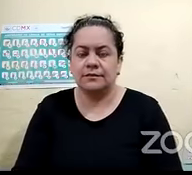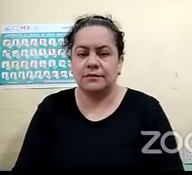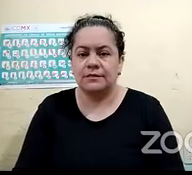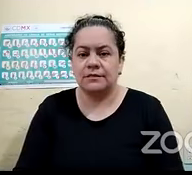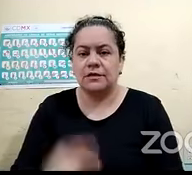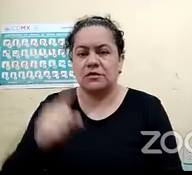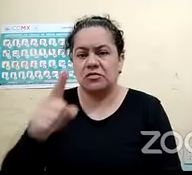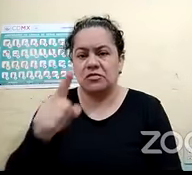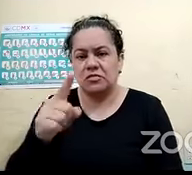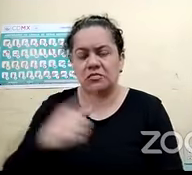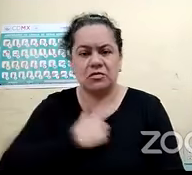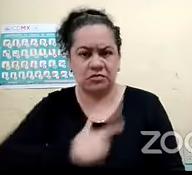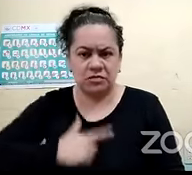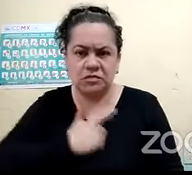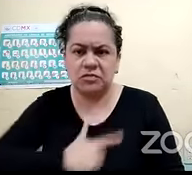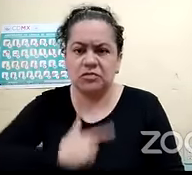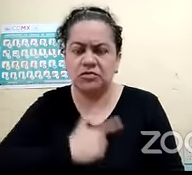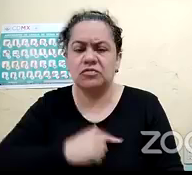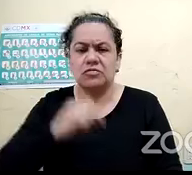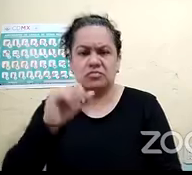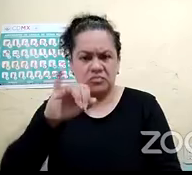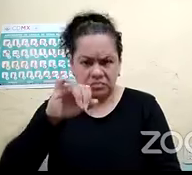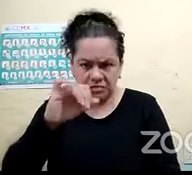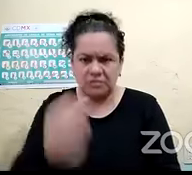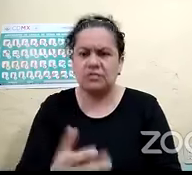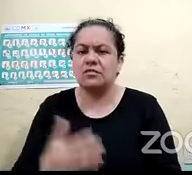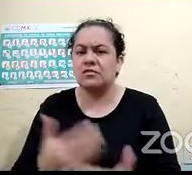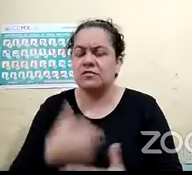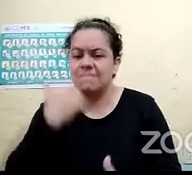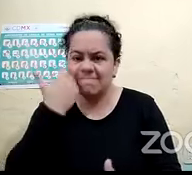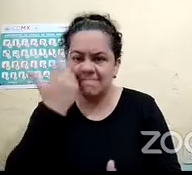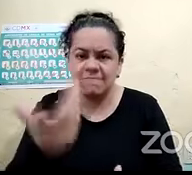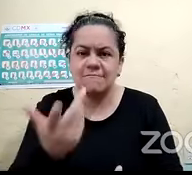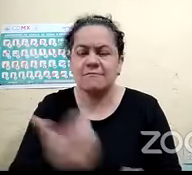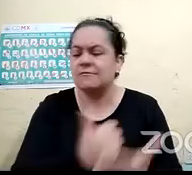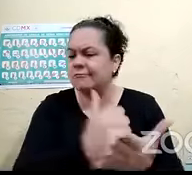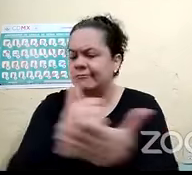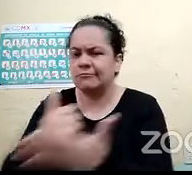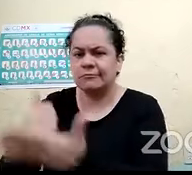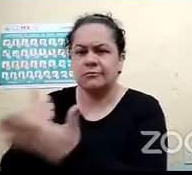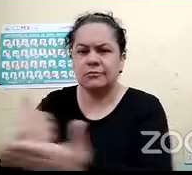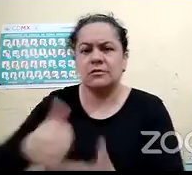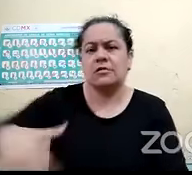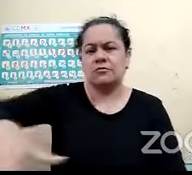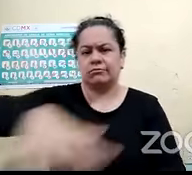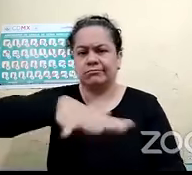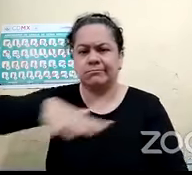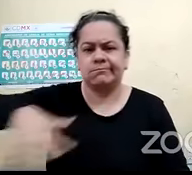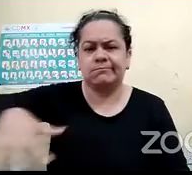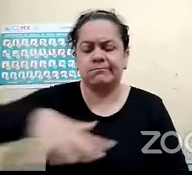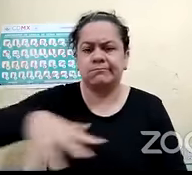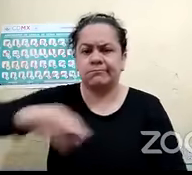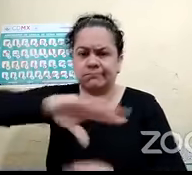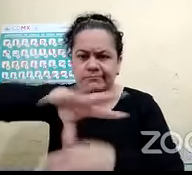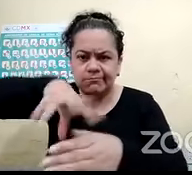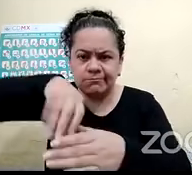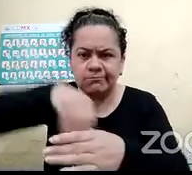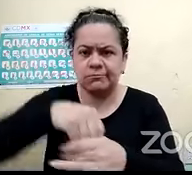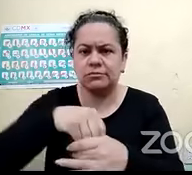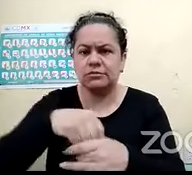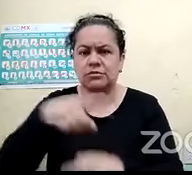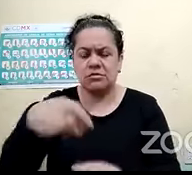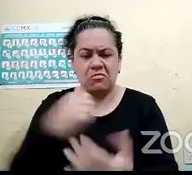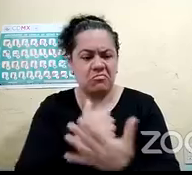contribuir para el bien de la sociedad y poder incluir a todos para acciones que puedan